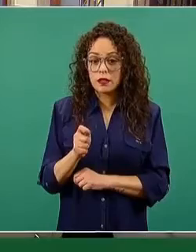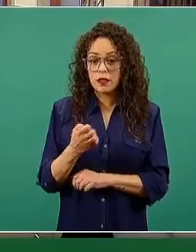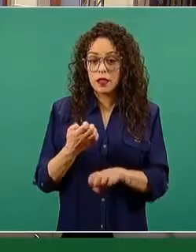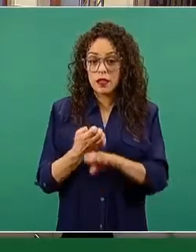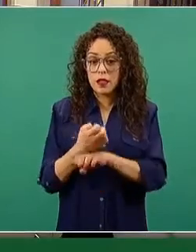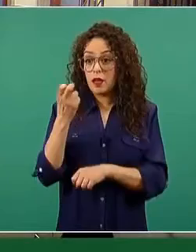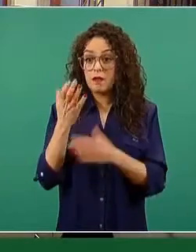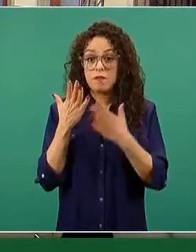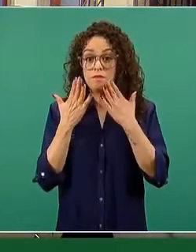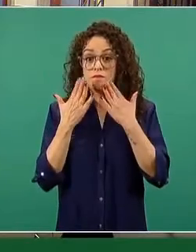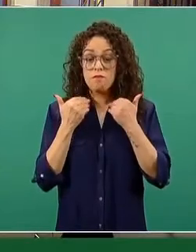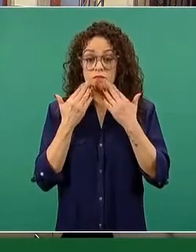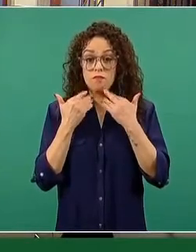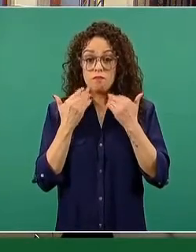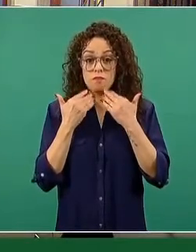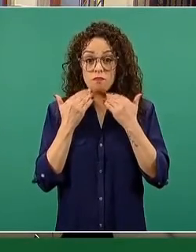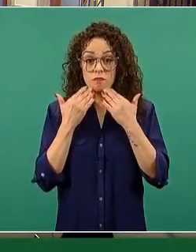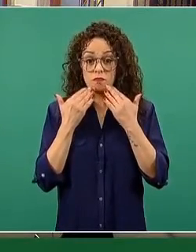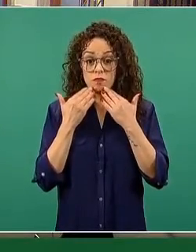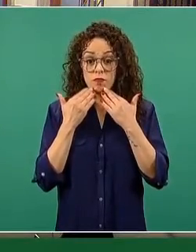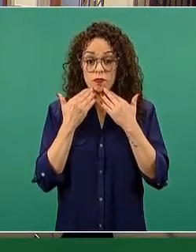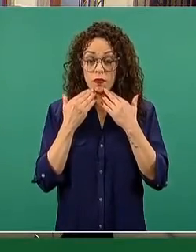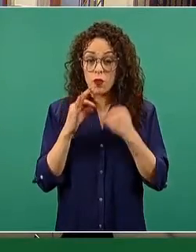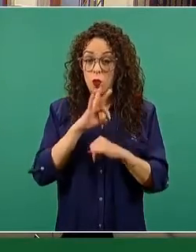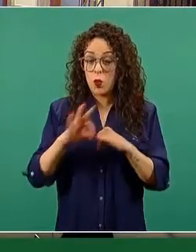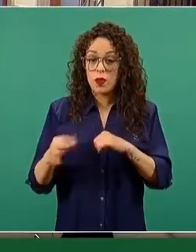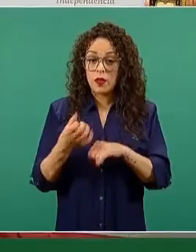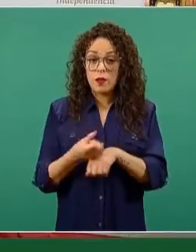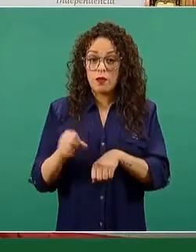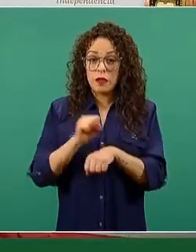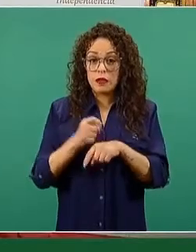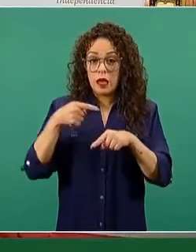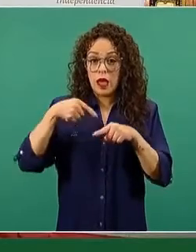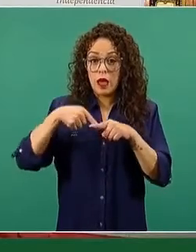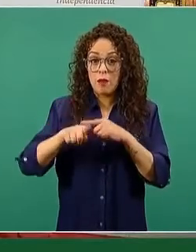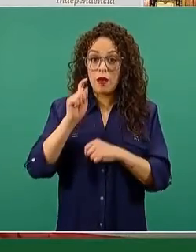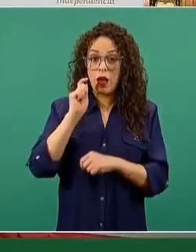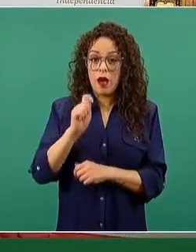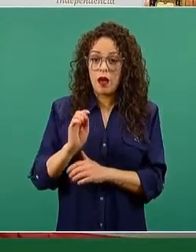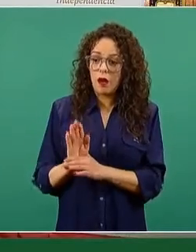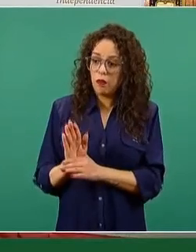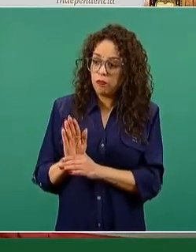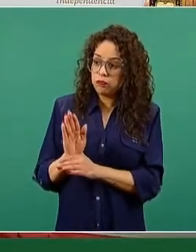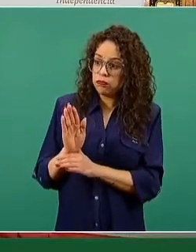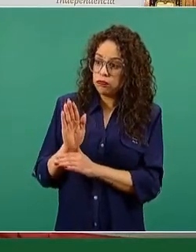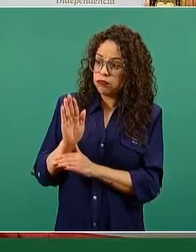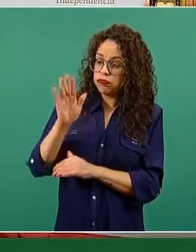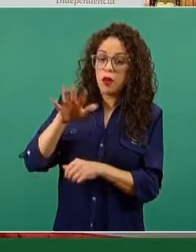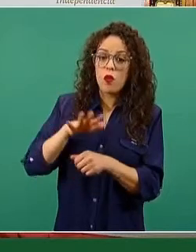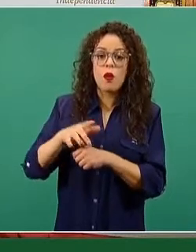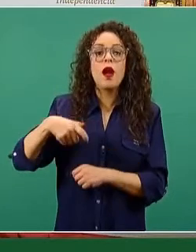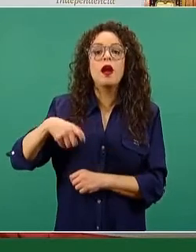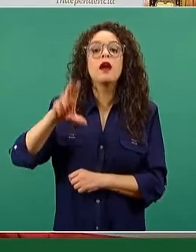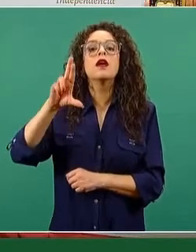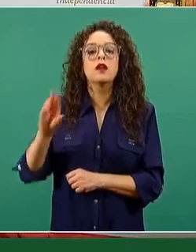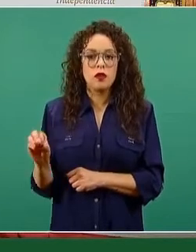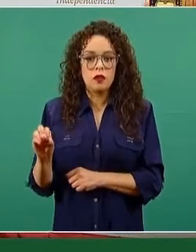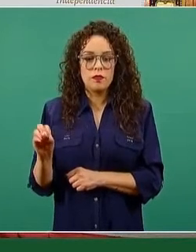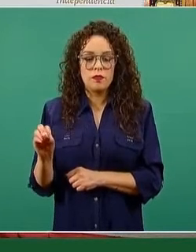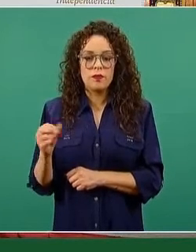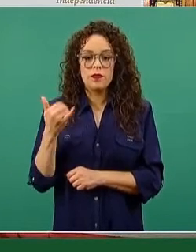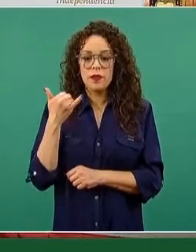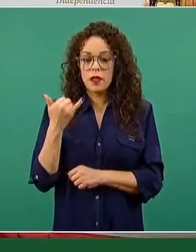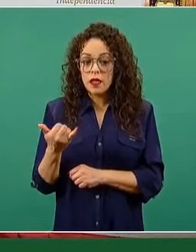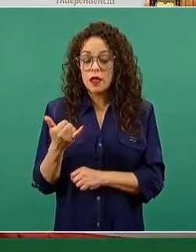esto y que ha tenido un ascenso en las últimas semanas es la entidad de Quintana Roo y estamos trabajando muy cercanamente con